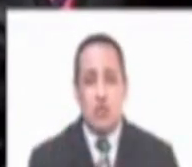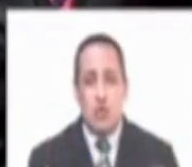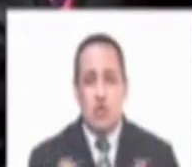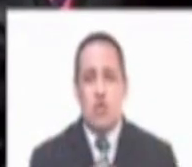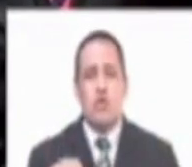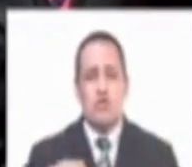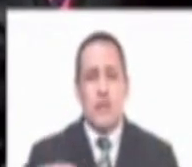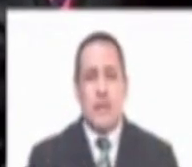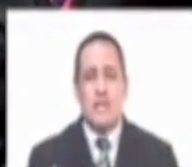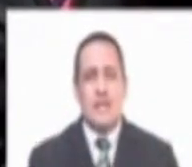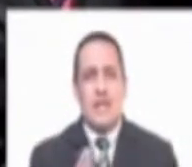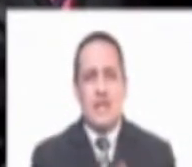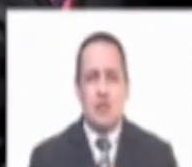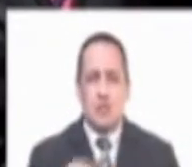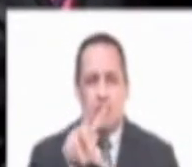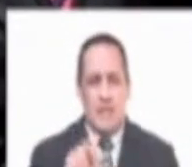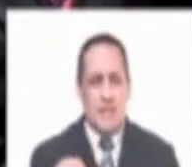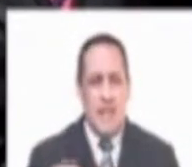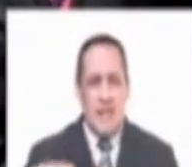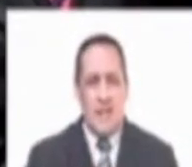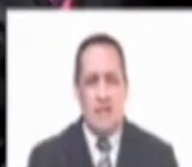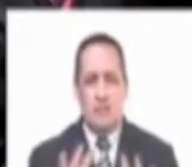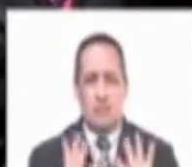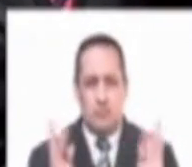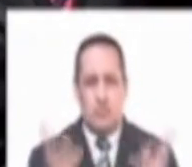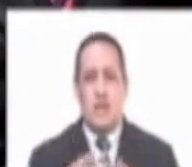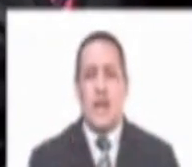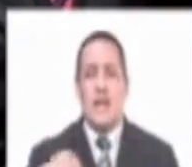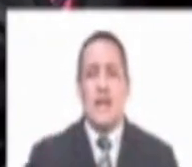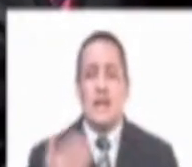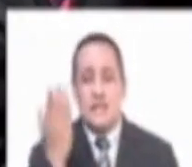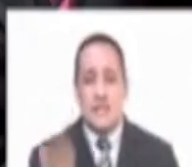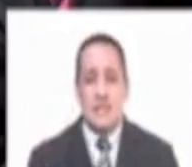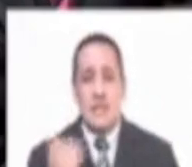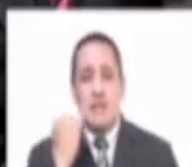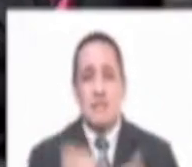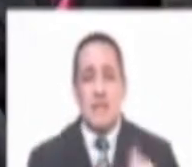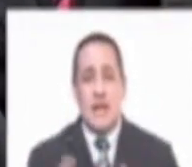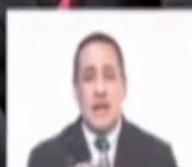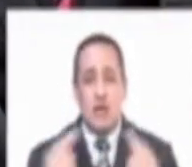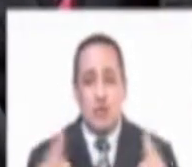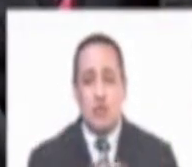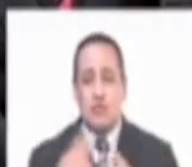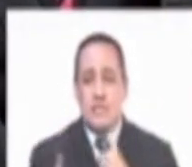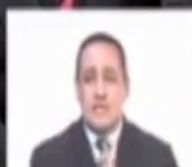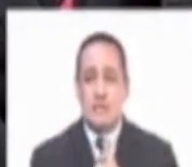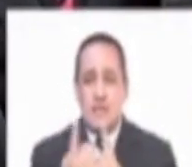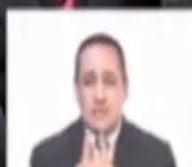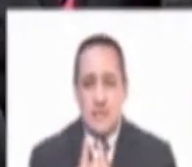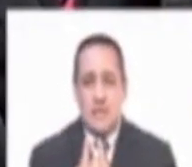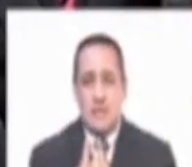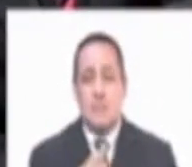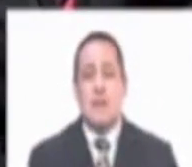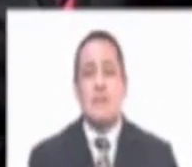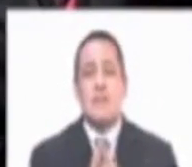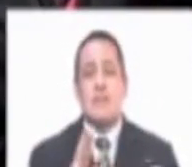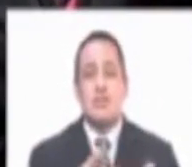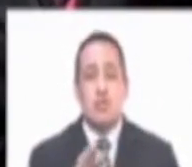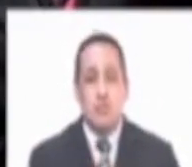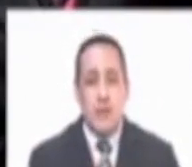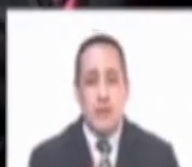con los alcaldes Que eran más o menos 30 alcaldes La alcaldesa termina la reunión Se me acerca Me pide